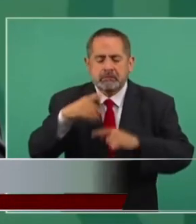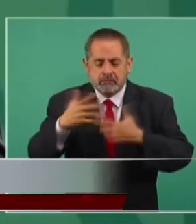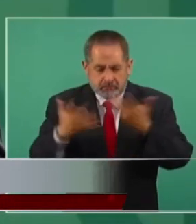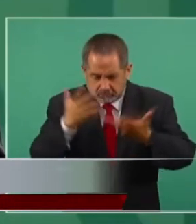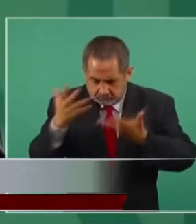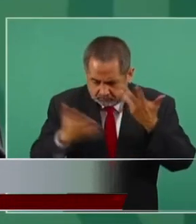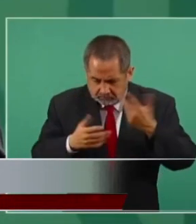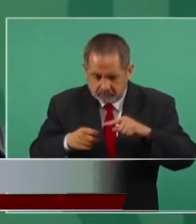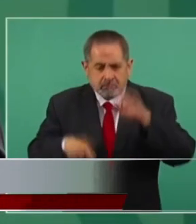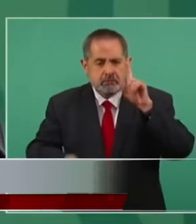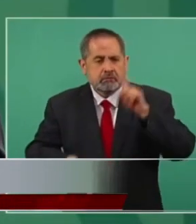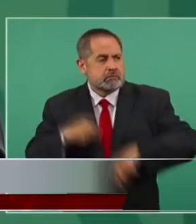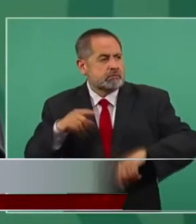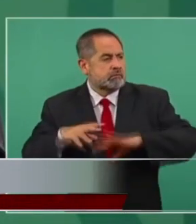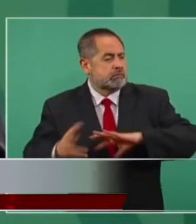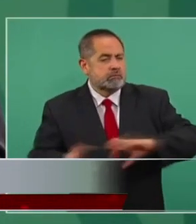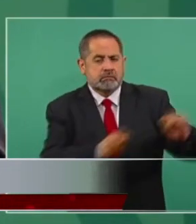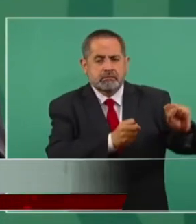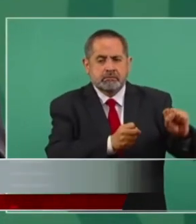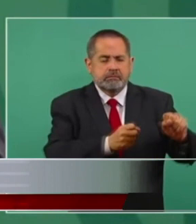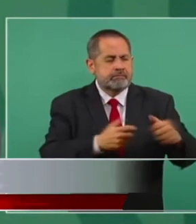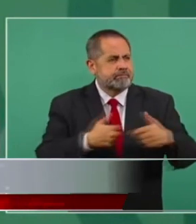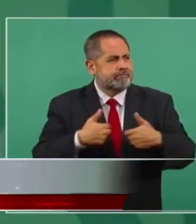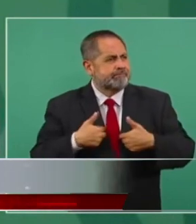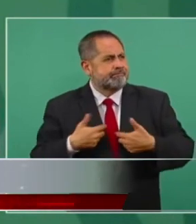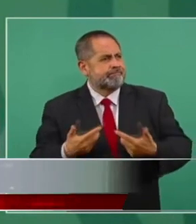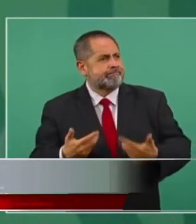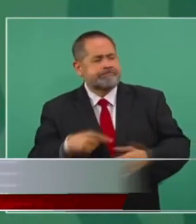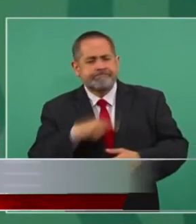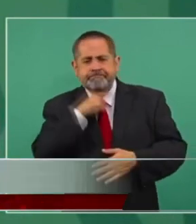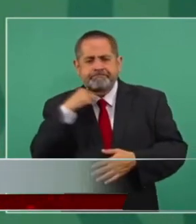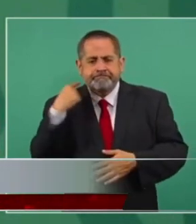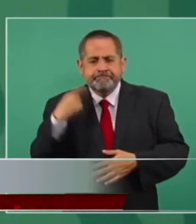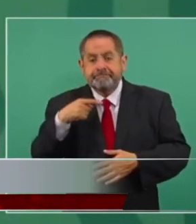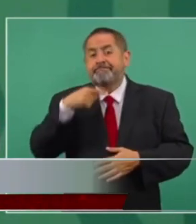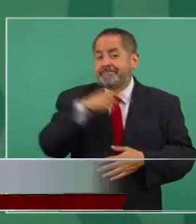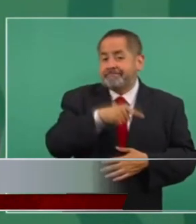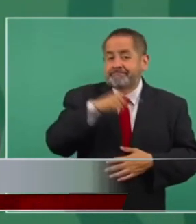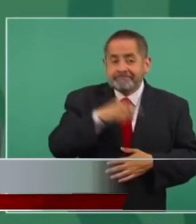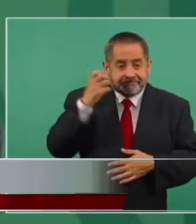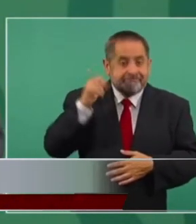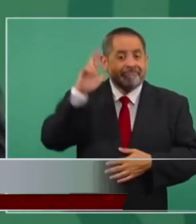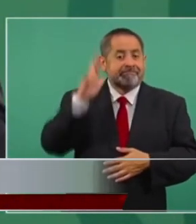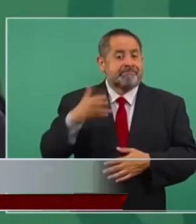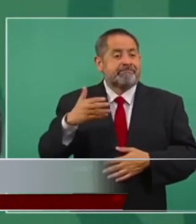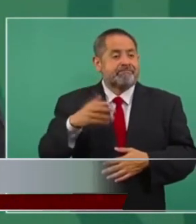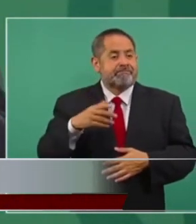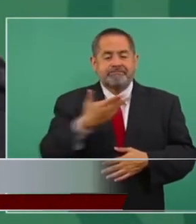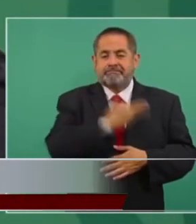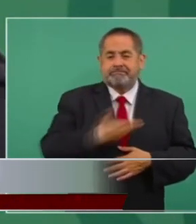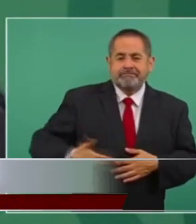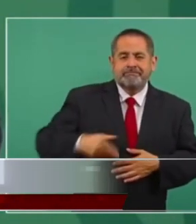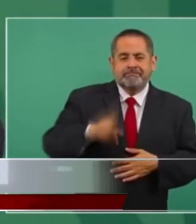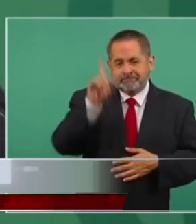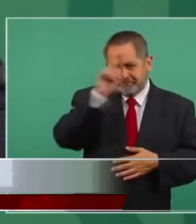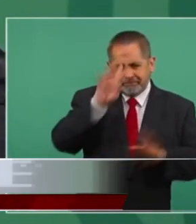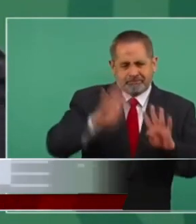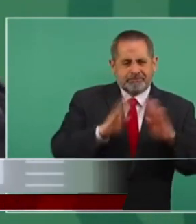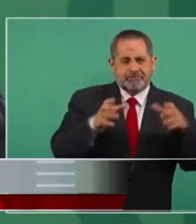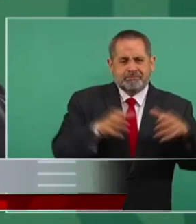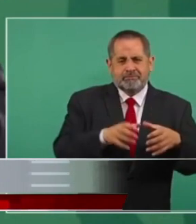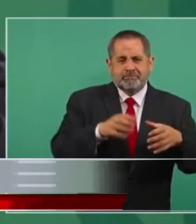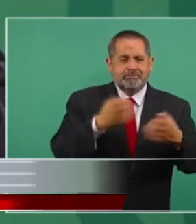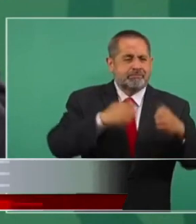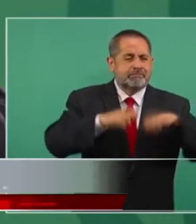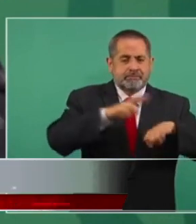él era el presidente del consejo empresarial y era el que hacía las gestiones